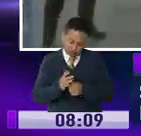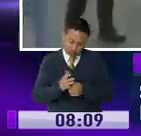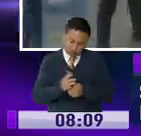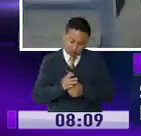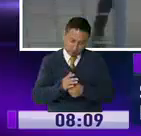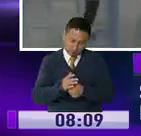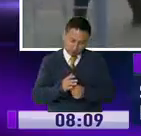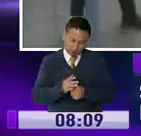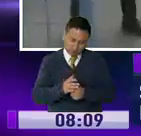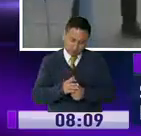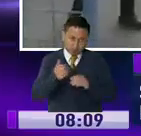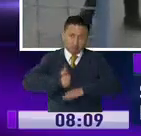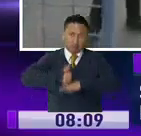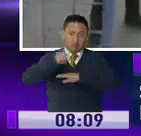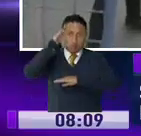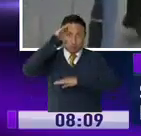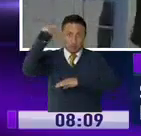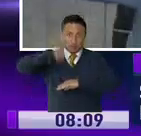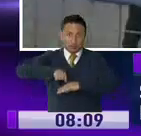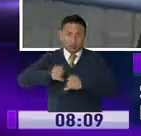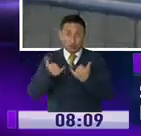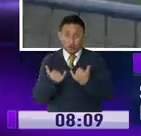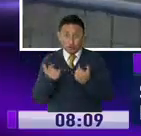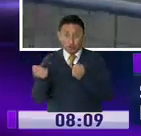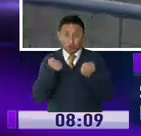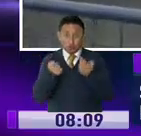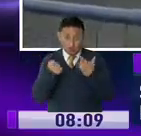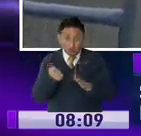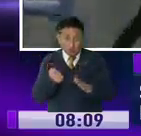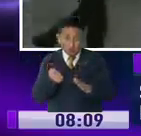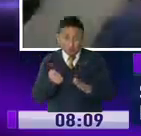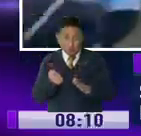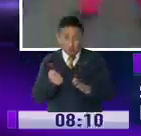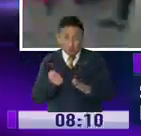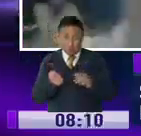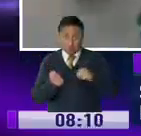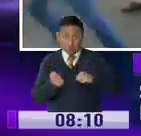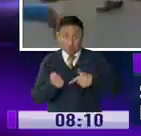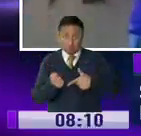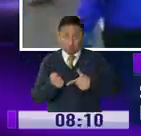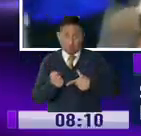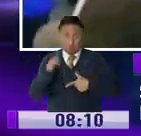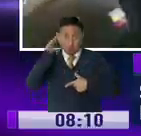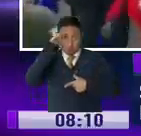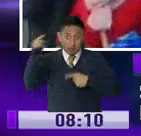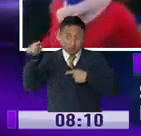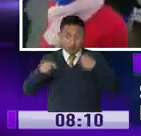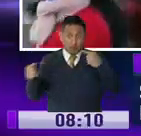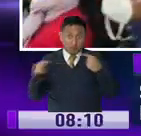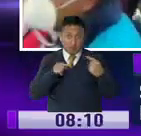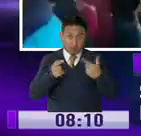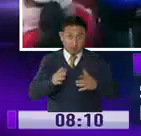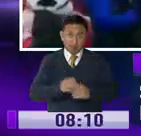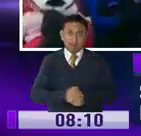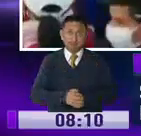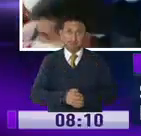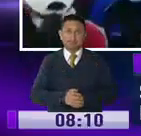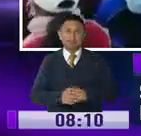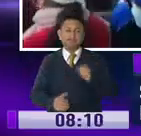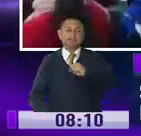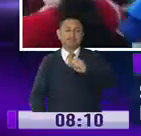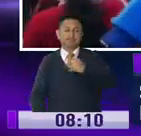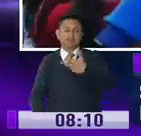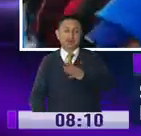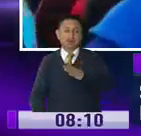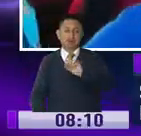Intendenta, ya ha controlado lo que ocurrió en la mañana, este enfrentamiento entre comerciantes, ciudadanos y la Policía Nacional. Sí, en realidad,